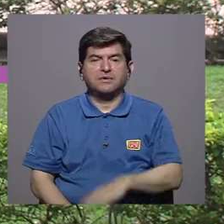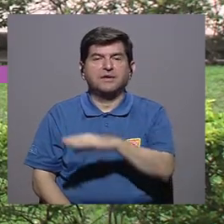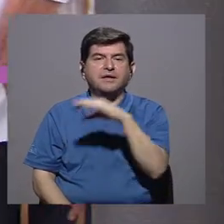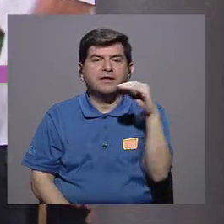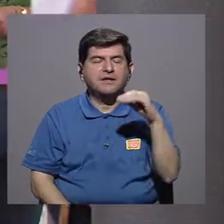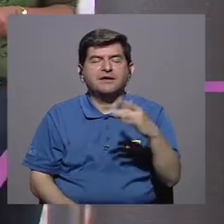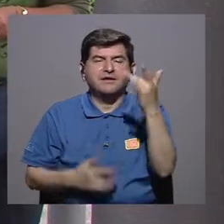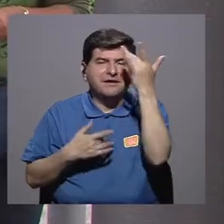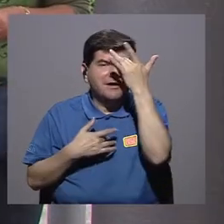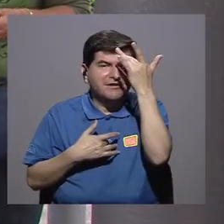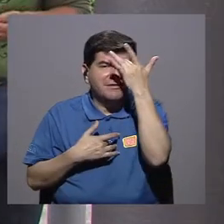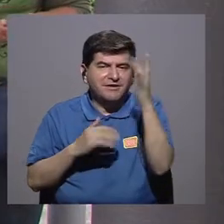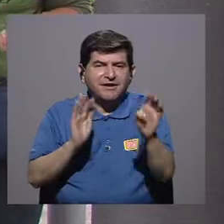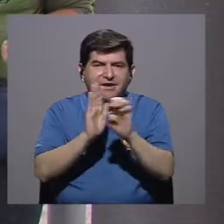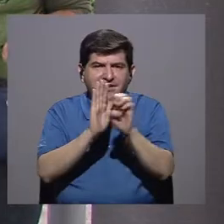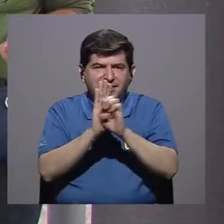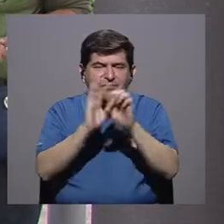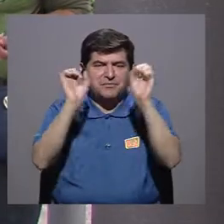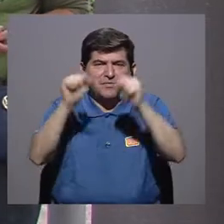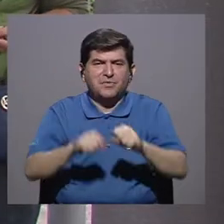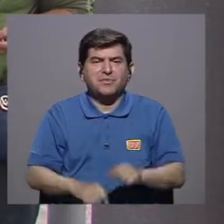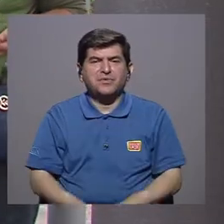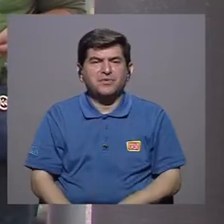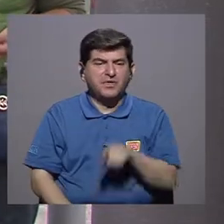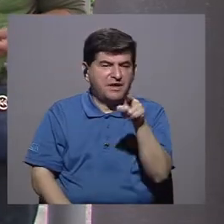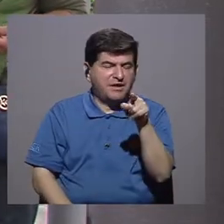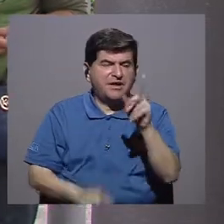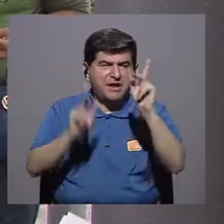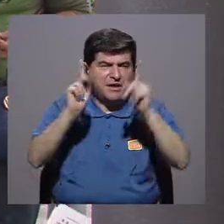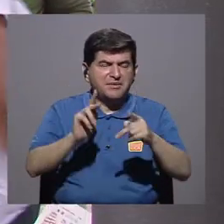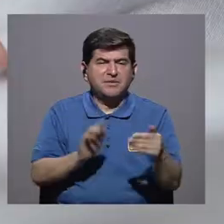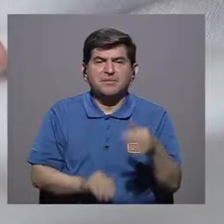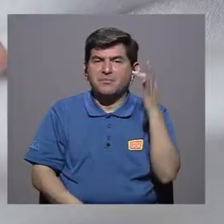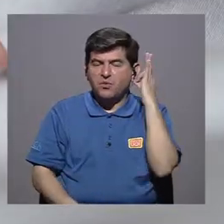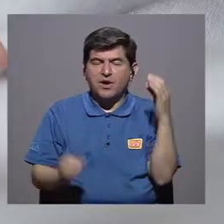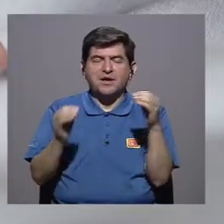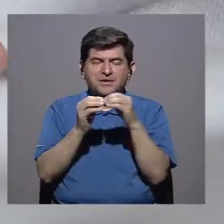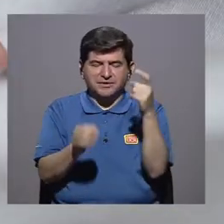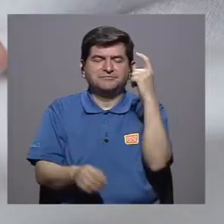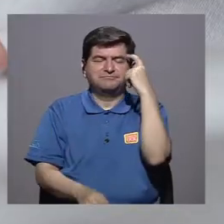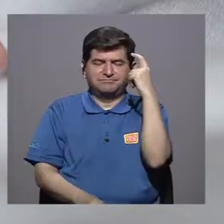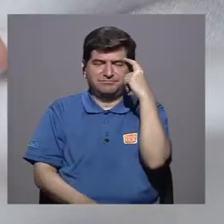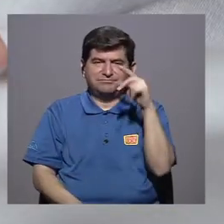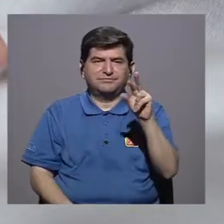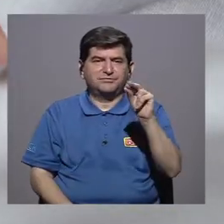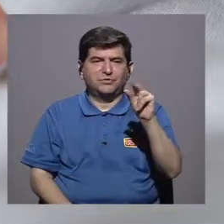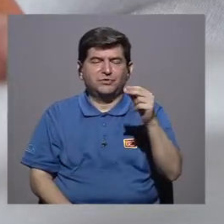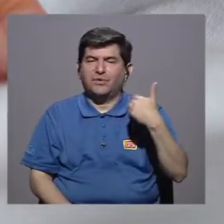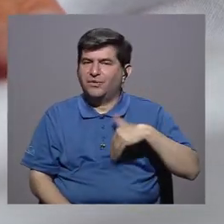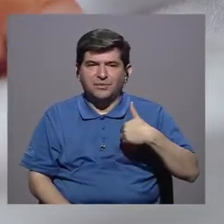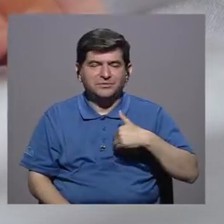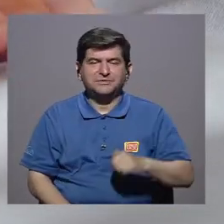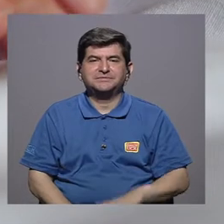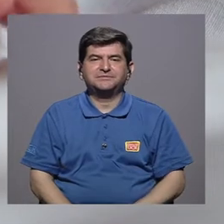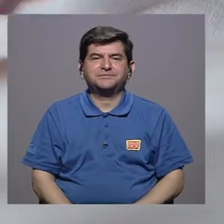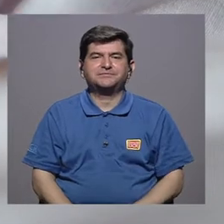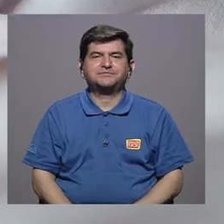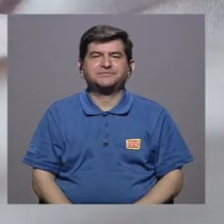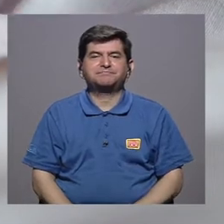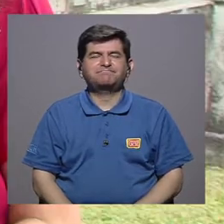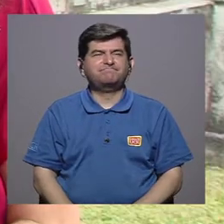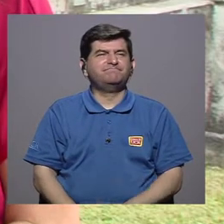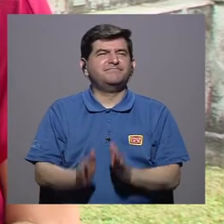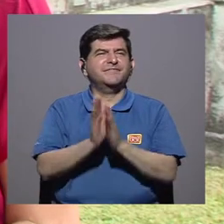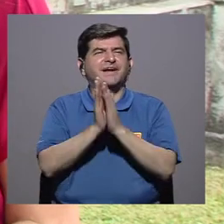en las enfermedades, por ejemplo, que puede padecer, lo preguntamos, y las mujeres piensan más en ese aspecto que los hombres. Sí,